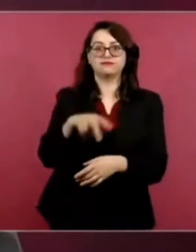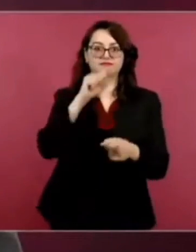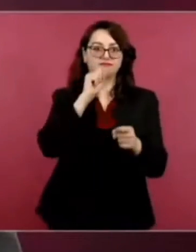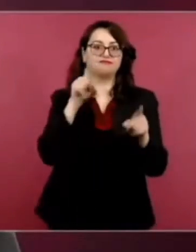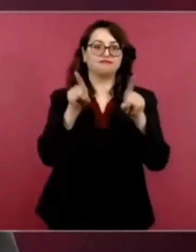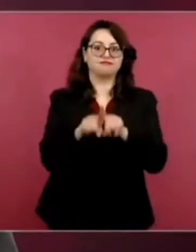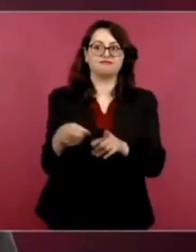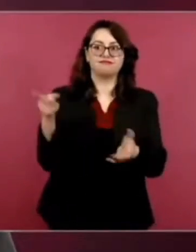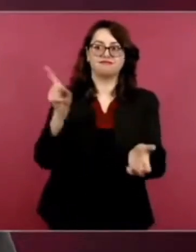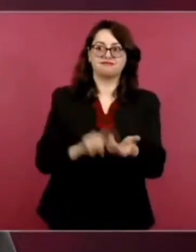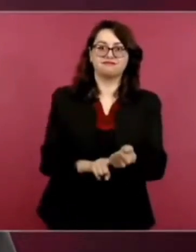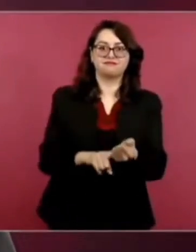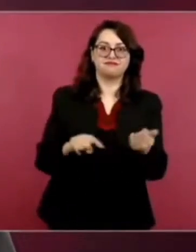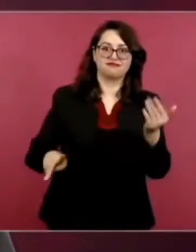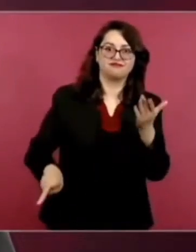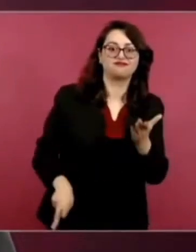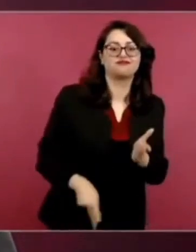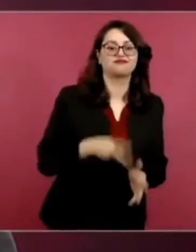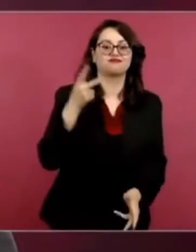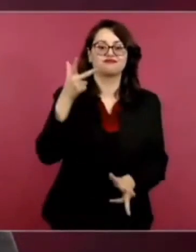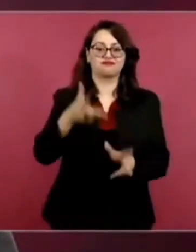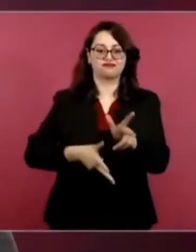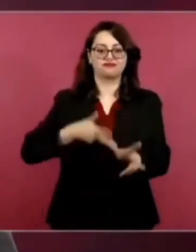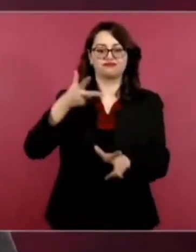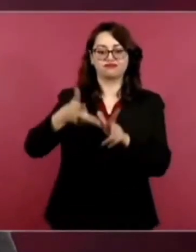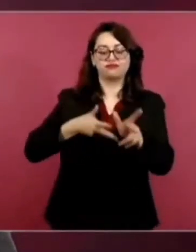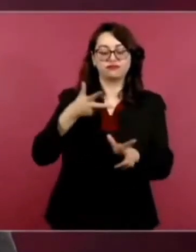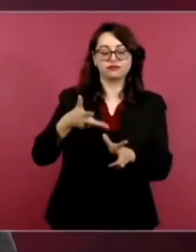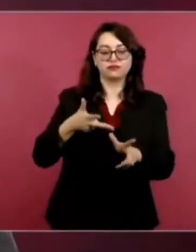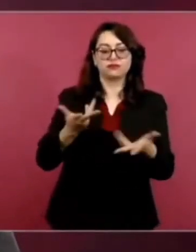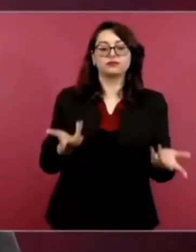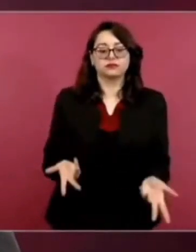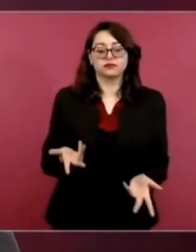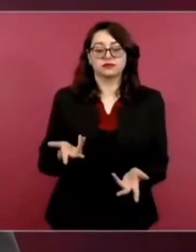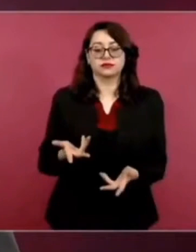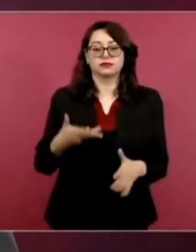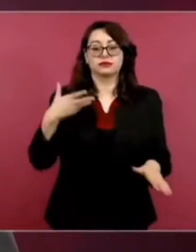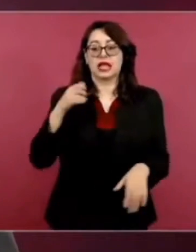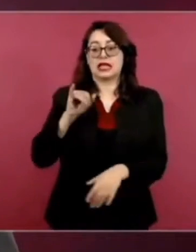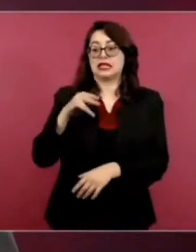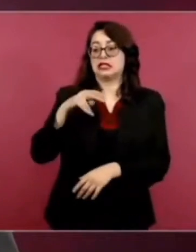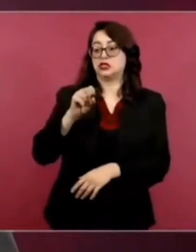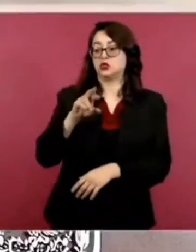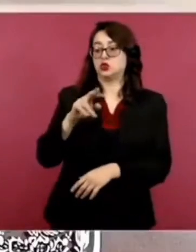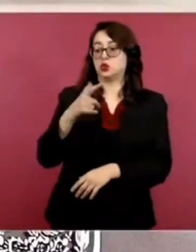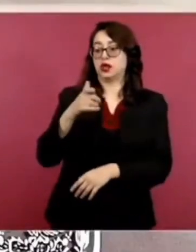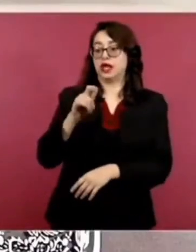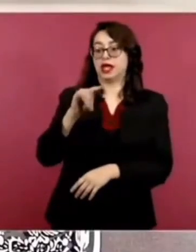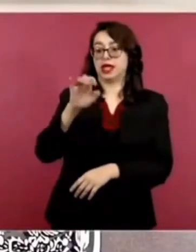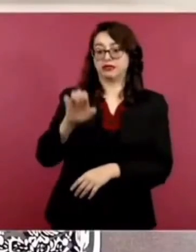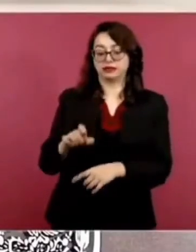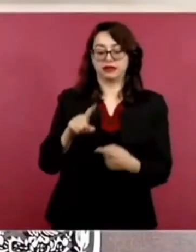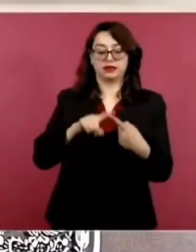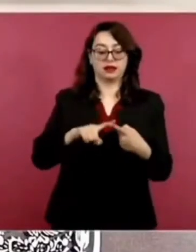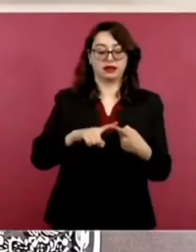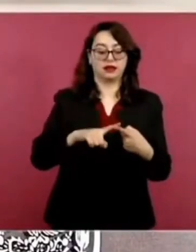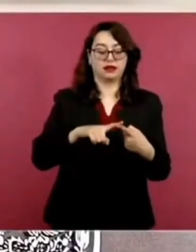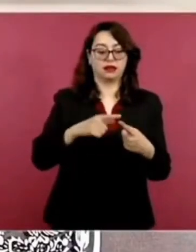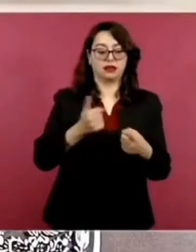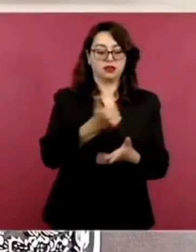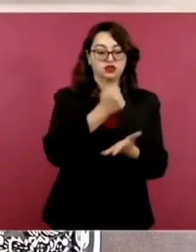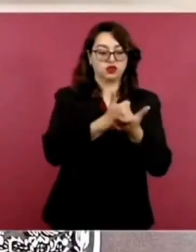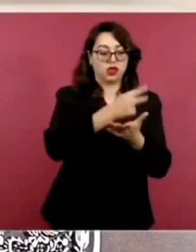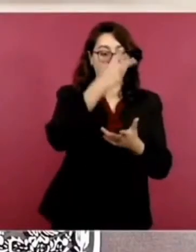es un resultado de colaboración entre el gobierno de la ciudad, el gobierno del Estado de México, con todo el apoyo